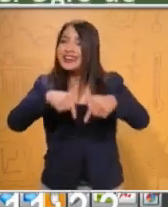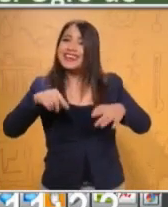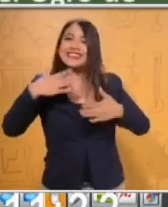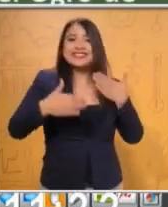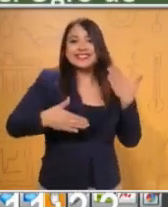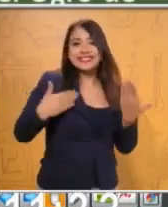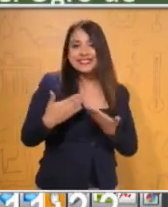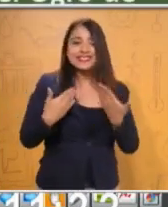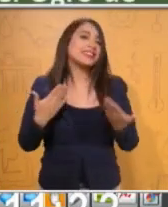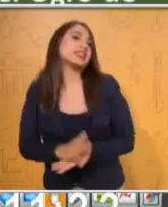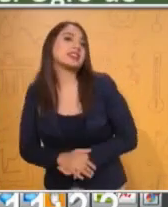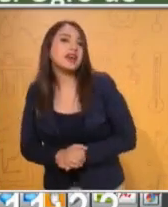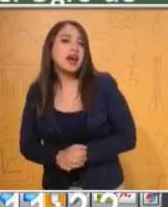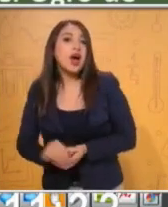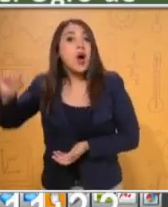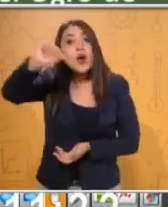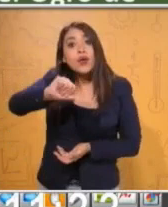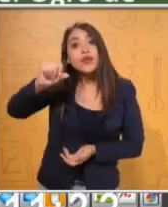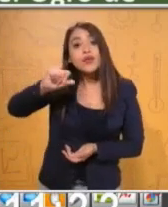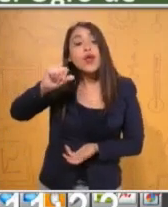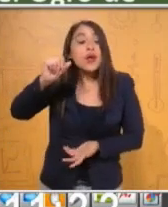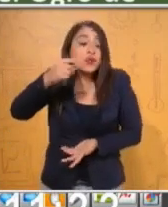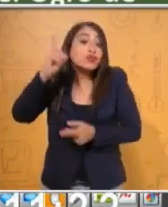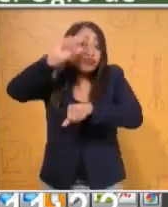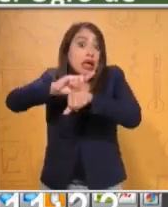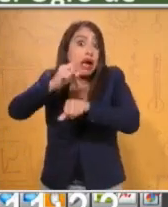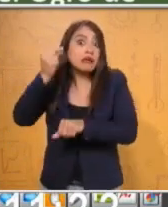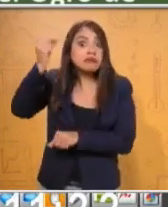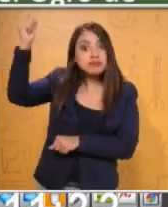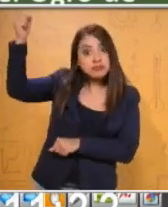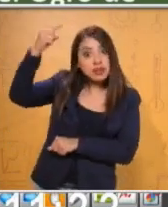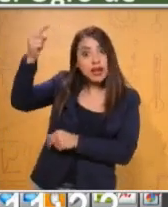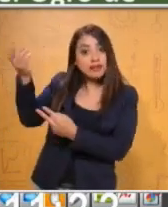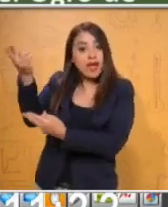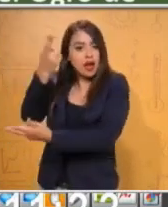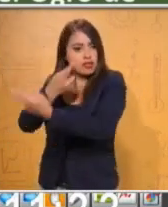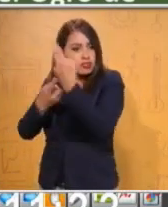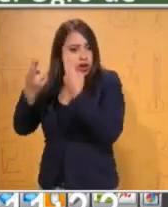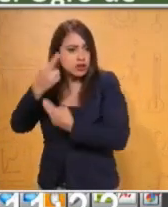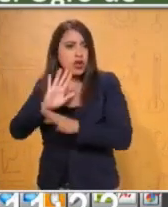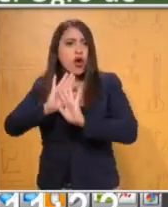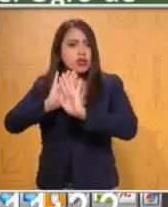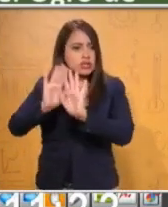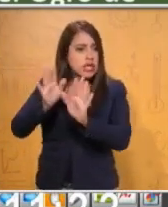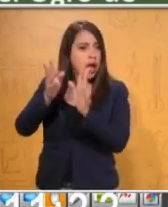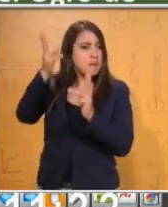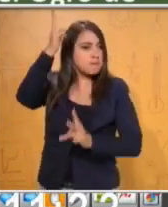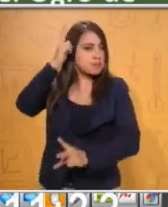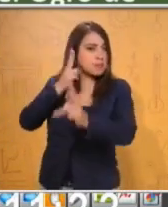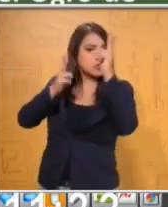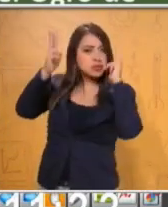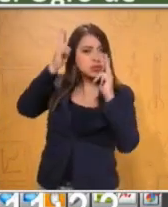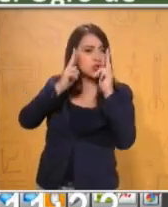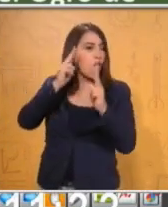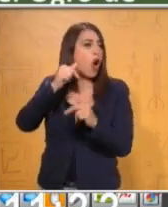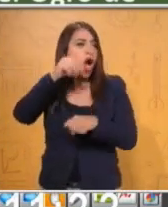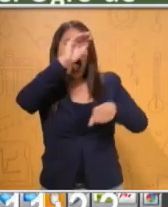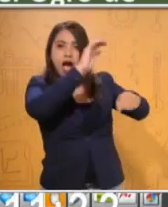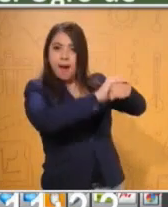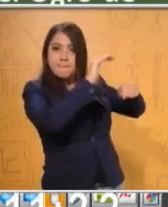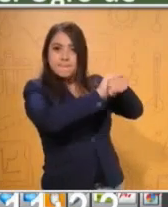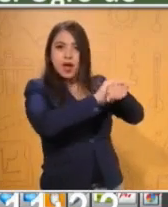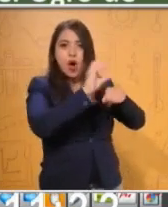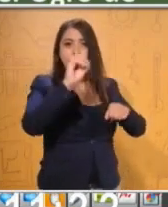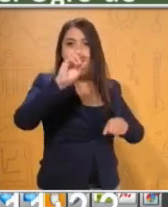Pero un día, El Gigante regresó. Había ido de visita donde su amigo, el logro de Corniche, y se había